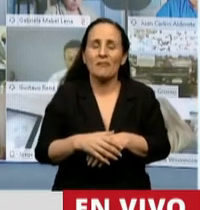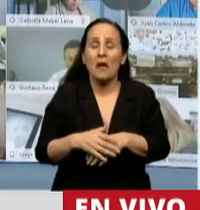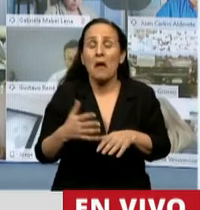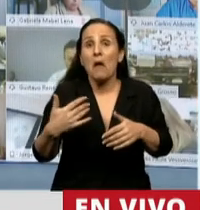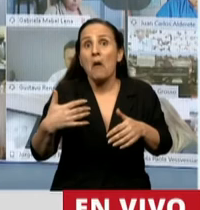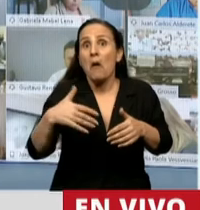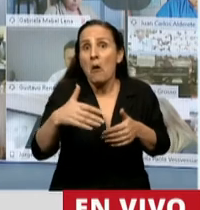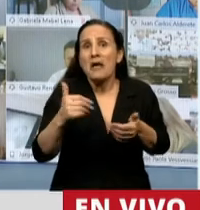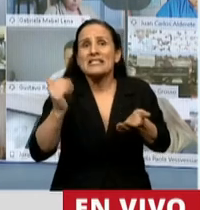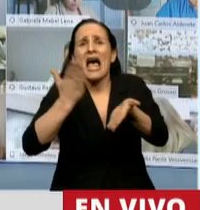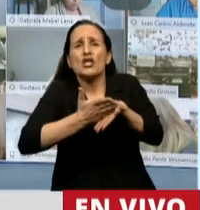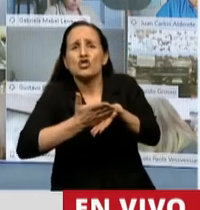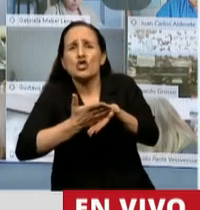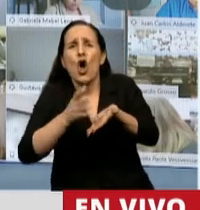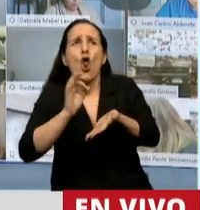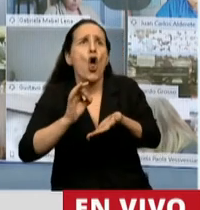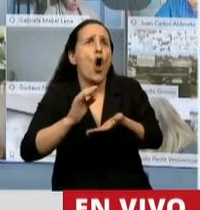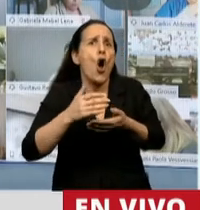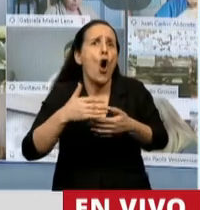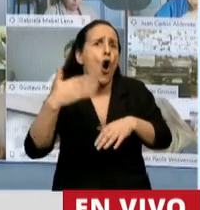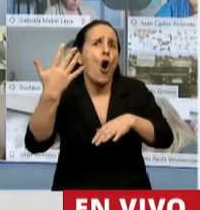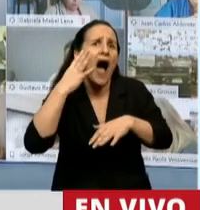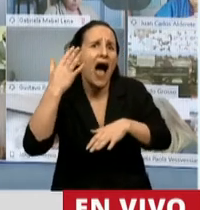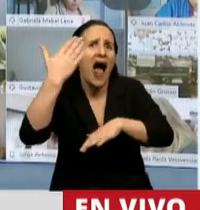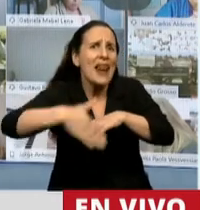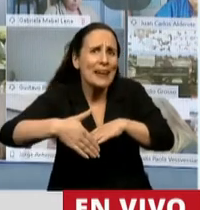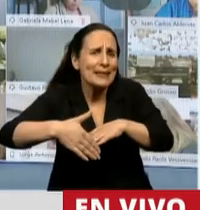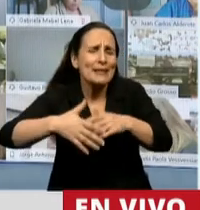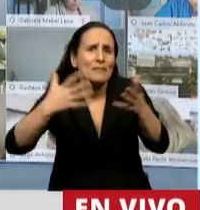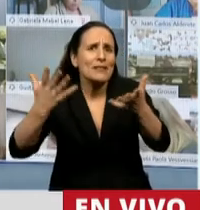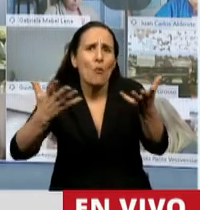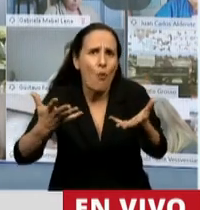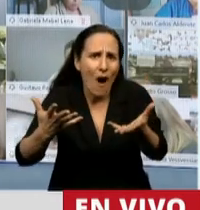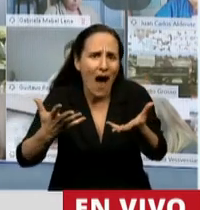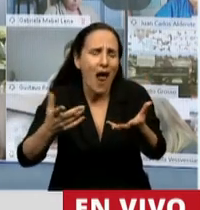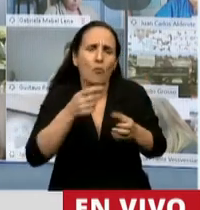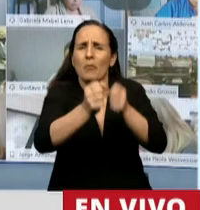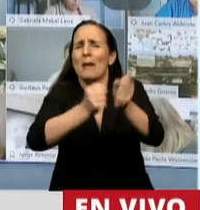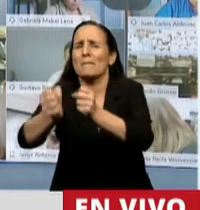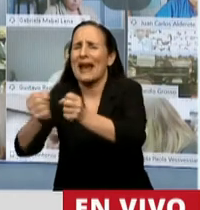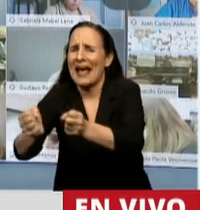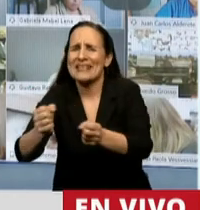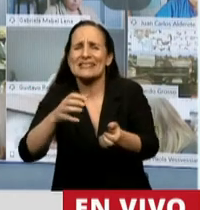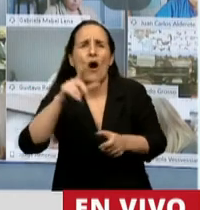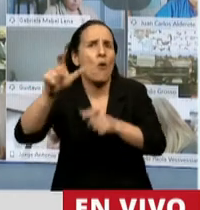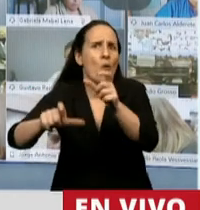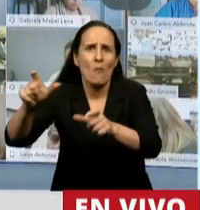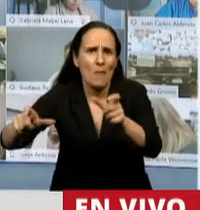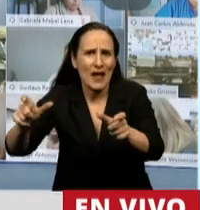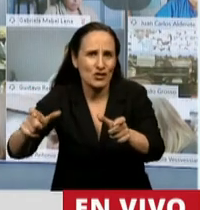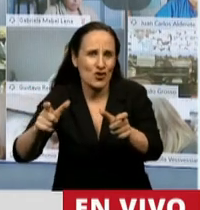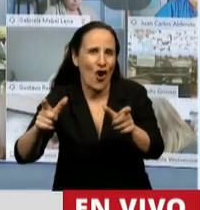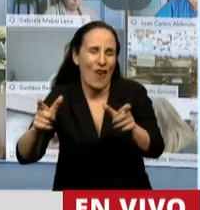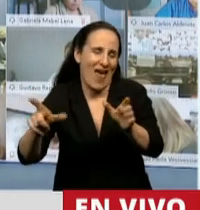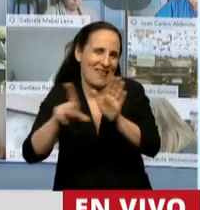eventualmente o las limitaciones que puedan eventualmente dictarse a alguna de las empresas y los sujetos comprendidos en la